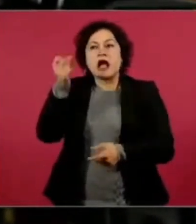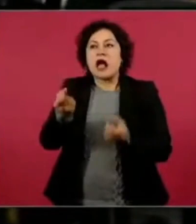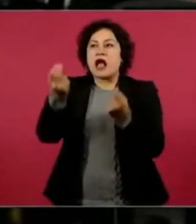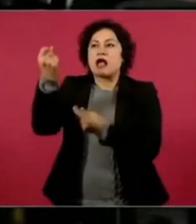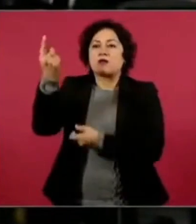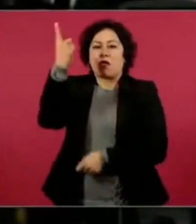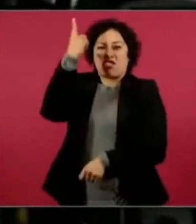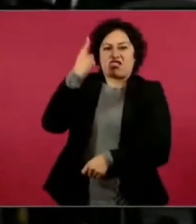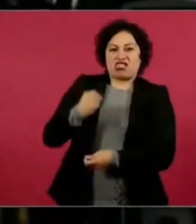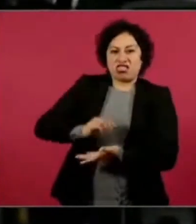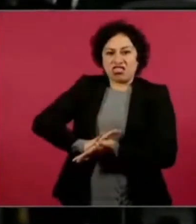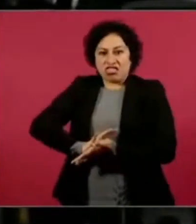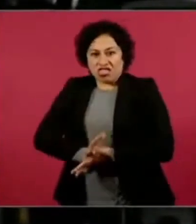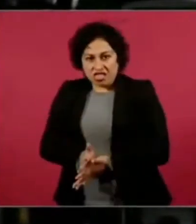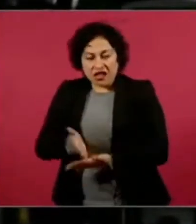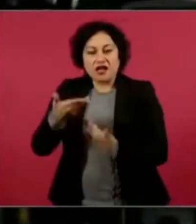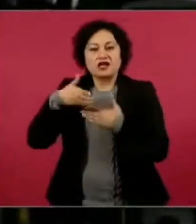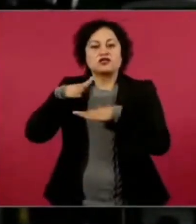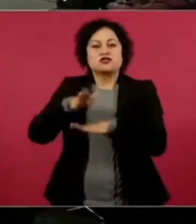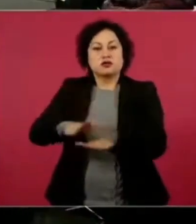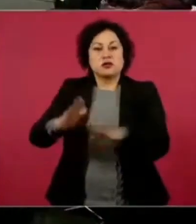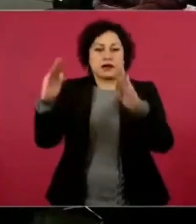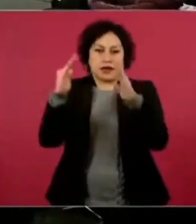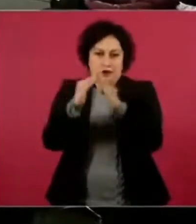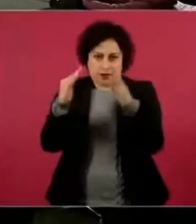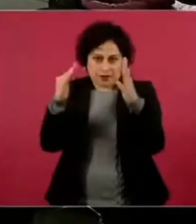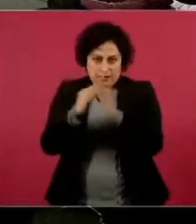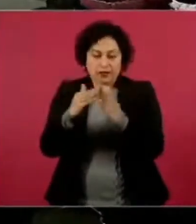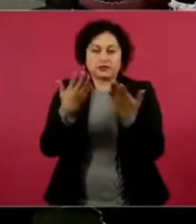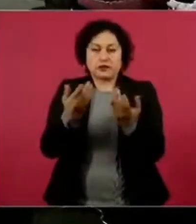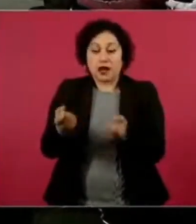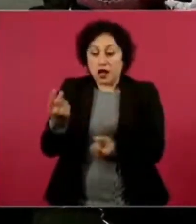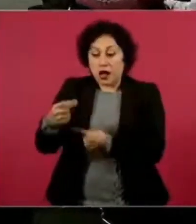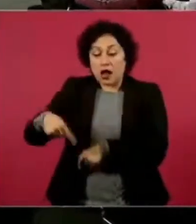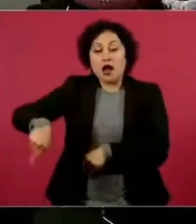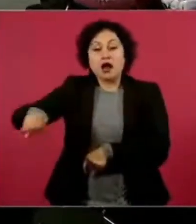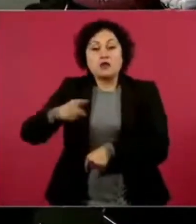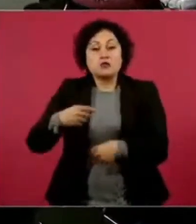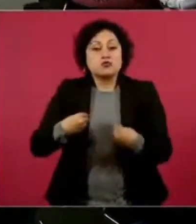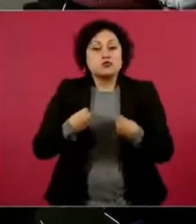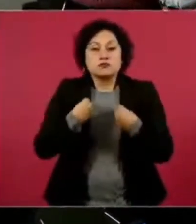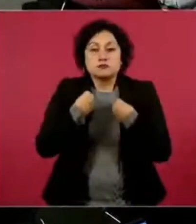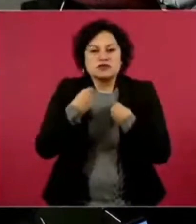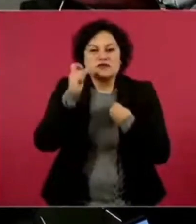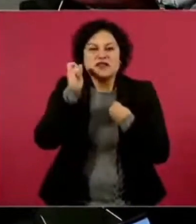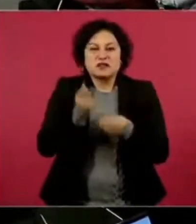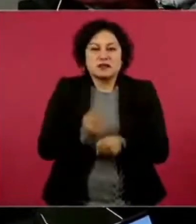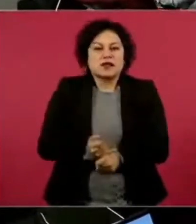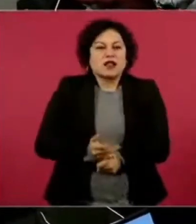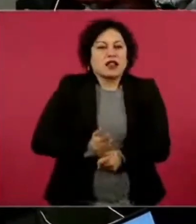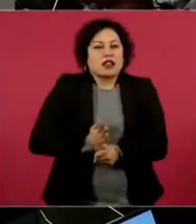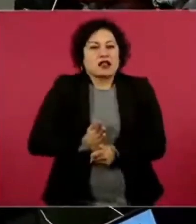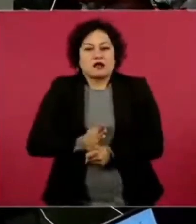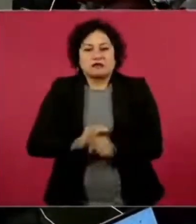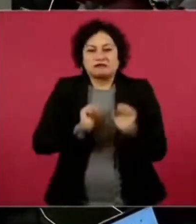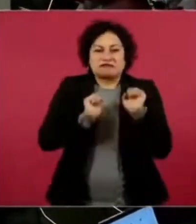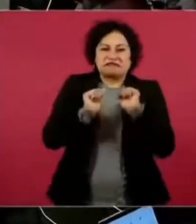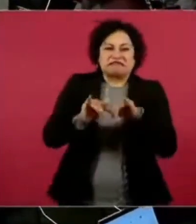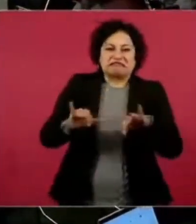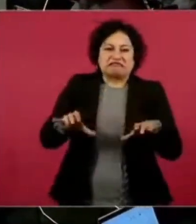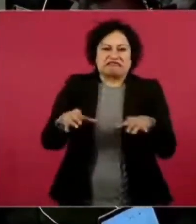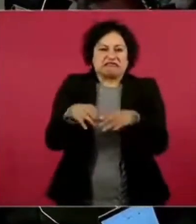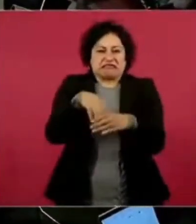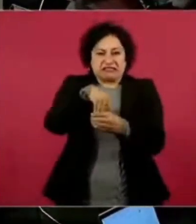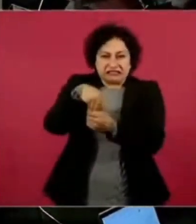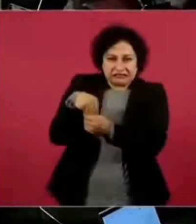malos tratos en torno a la vivienda, que por ejemplo, algunos viven un tanto en incomodidad o hacinamiento, el encarecimiento